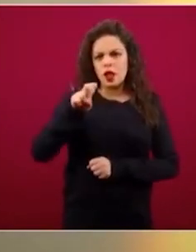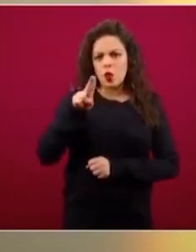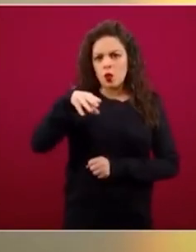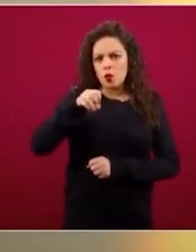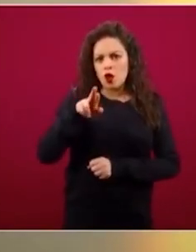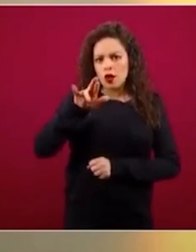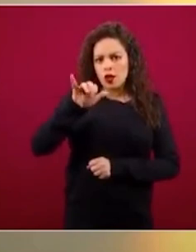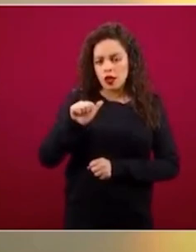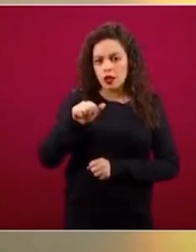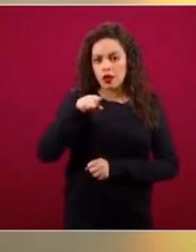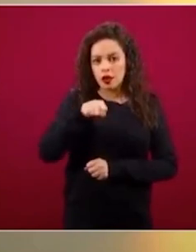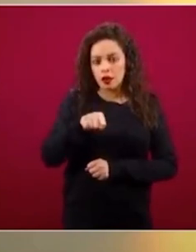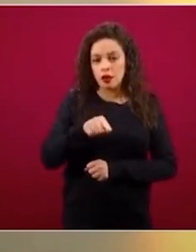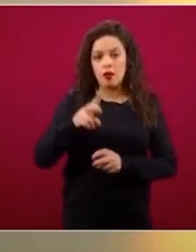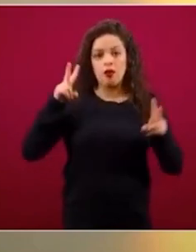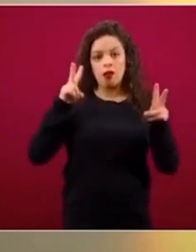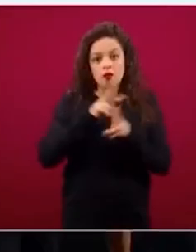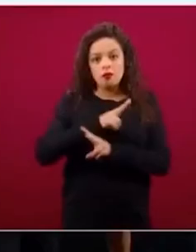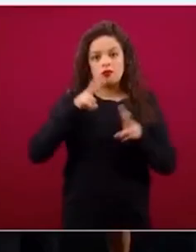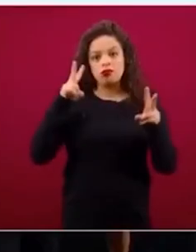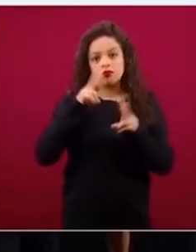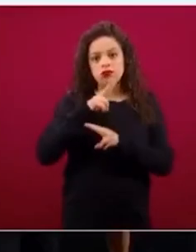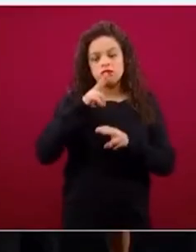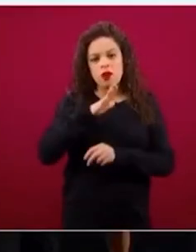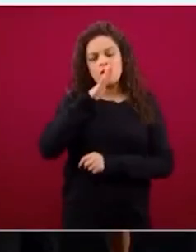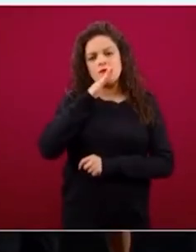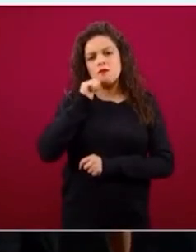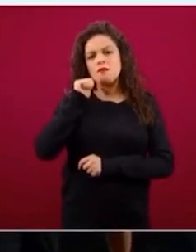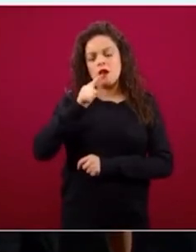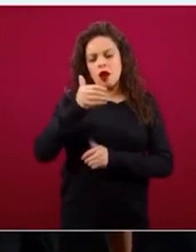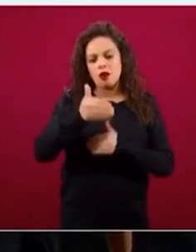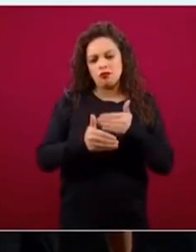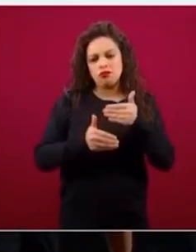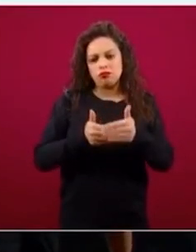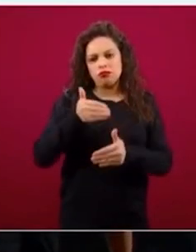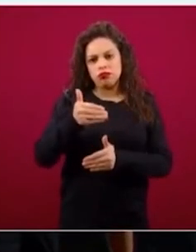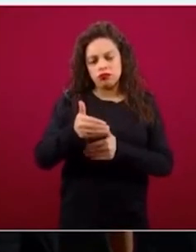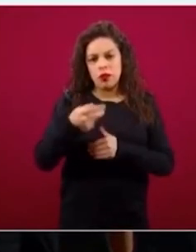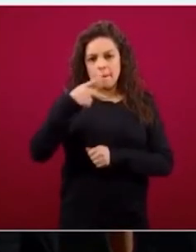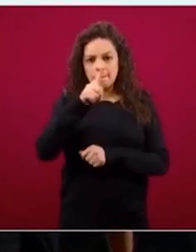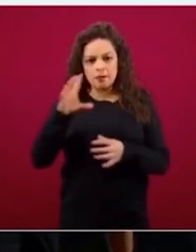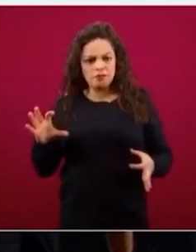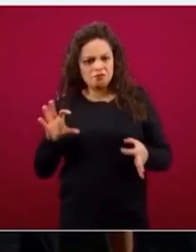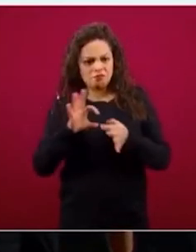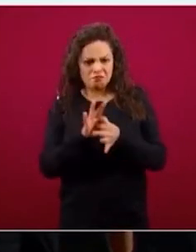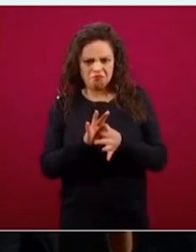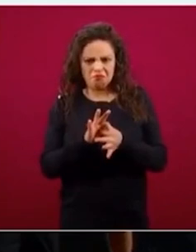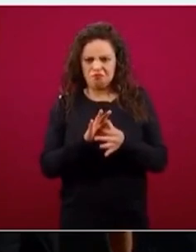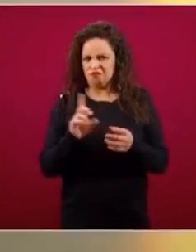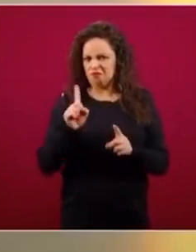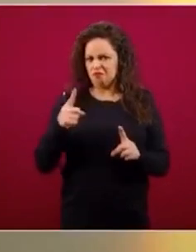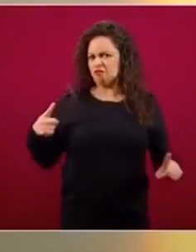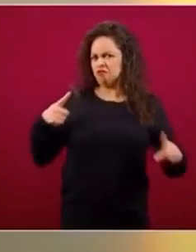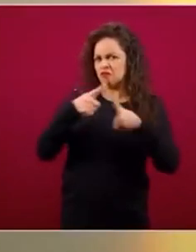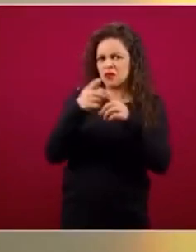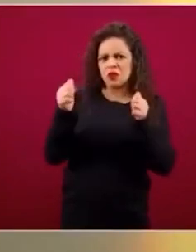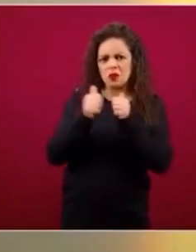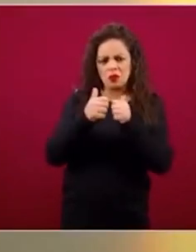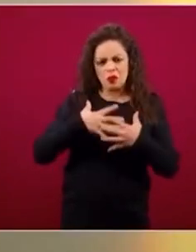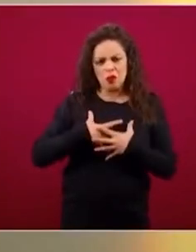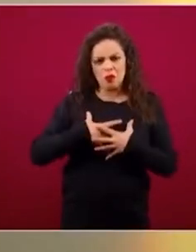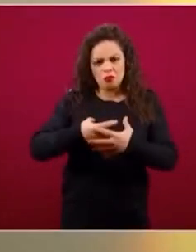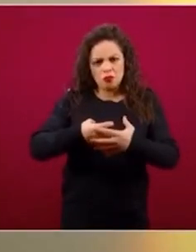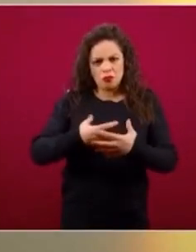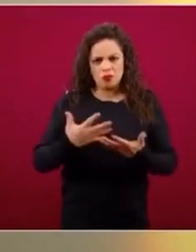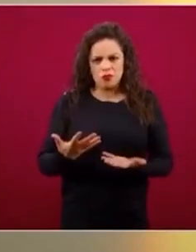importante deterioro de la función respiratoria que no correspondía con las imágenes radiológicas y había una disociación.